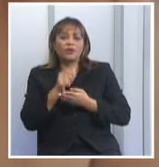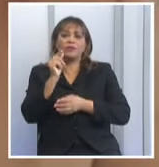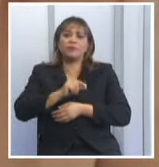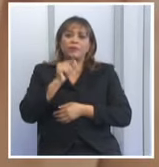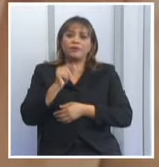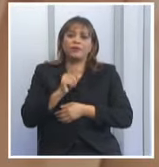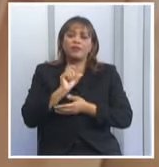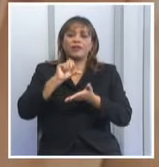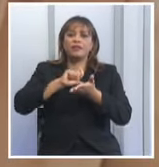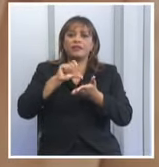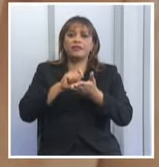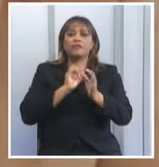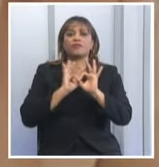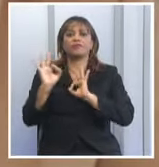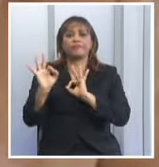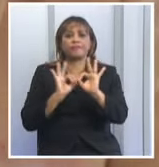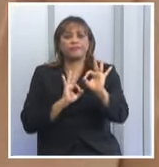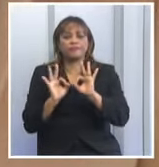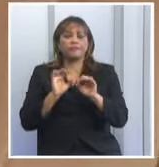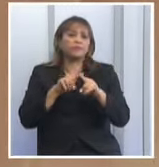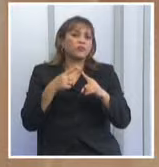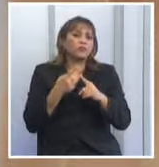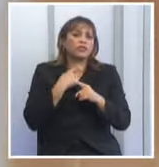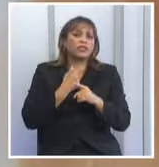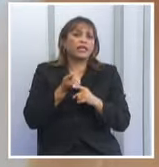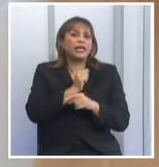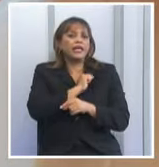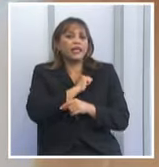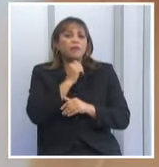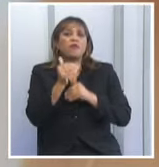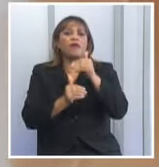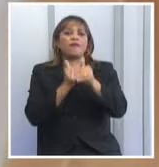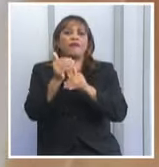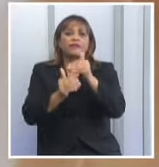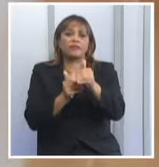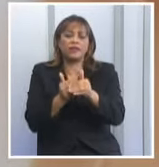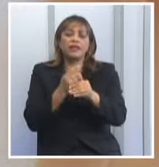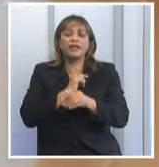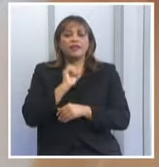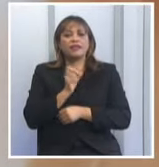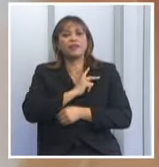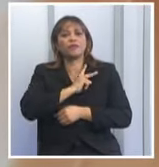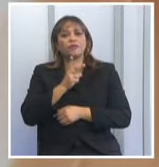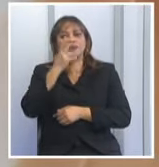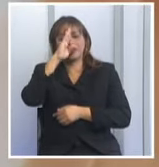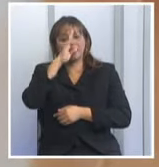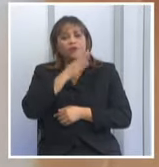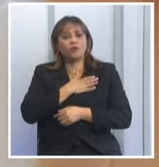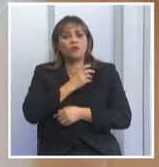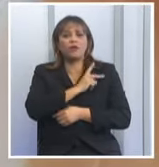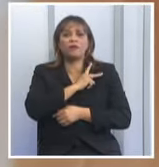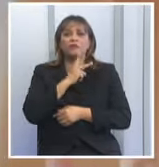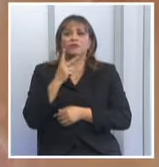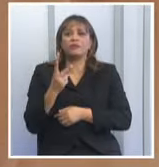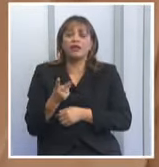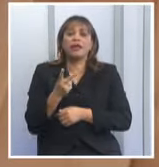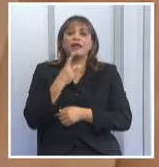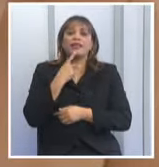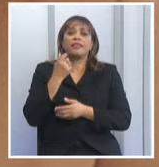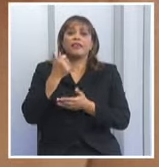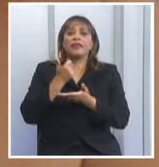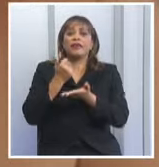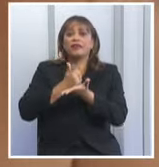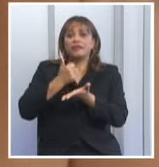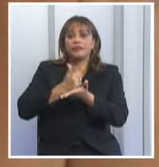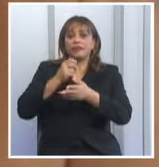personas del Centro de Protección, porque queremos evolucionar hasta aquí. Es la voluntad de la nación, es la voluntad de la capital, de